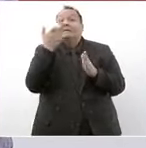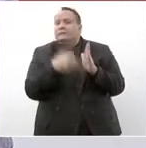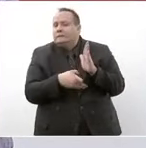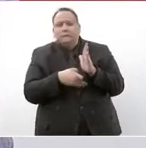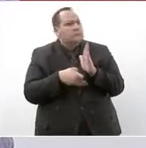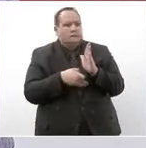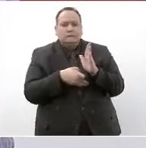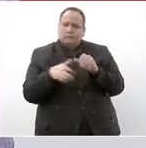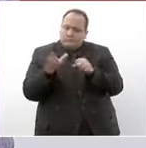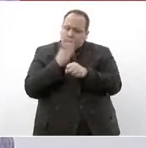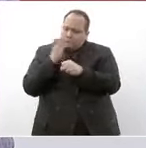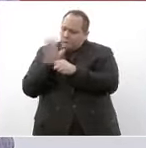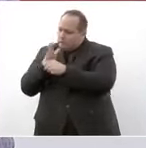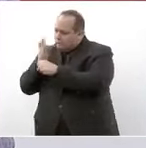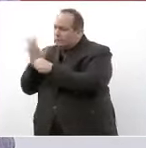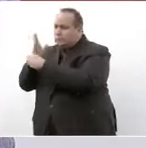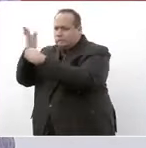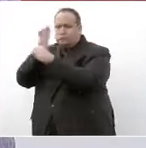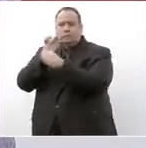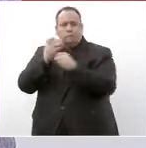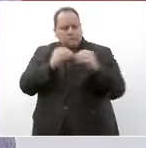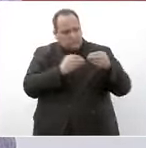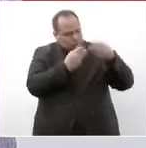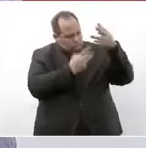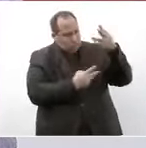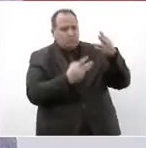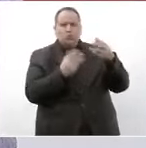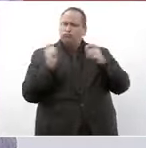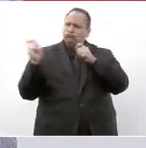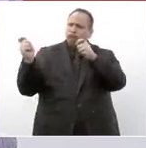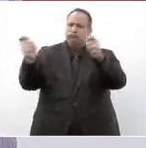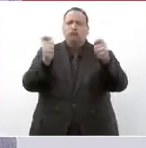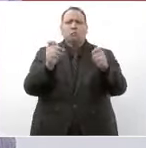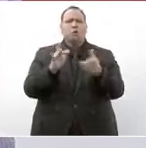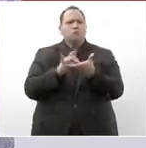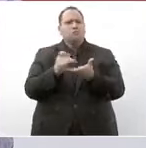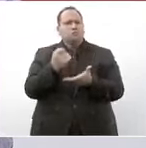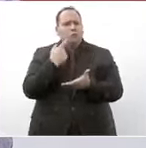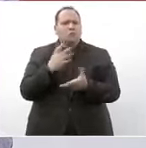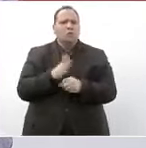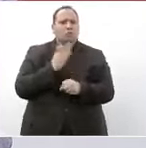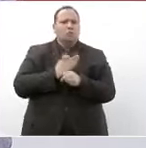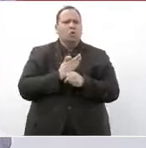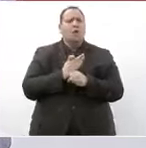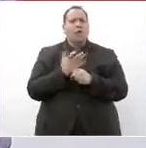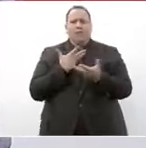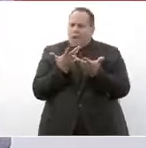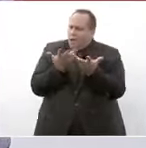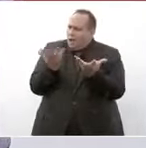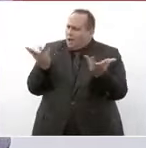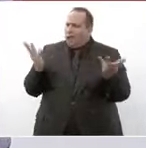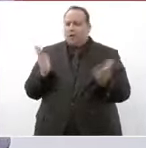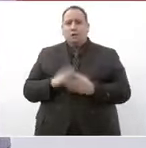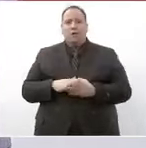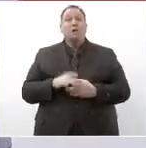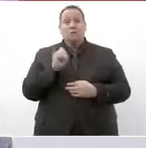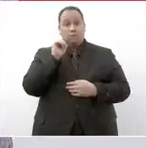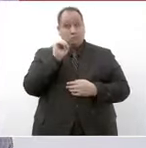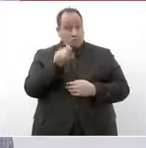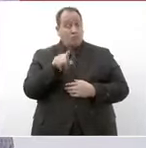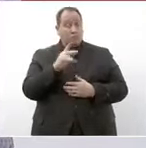los medicamentos medicamentos que haya abasto de medicamentos suficientes también